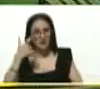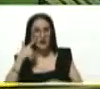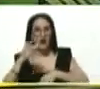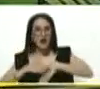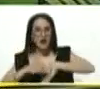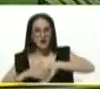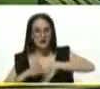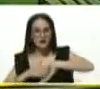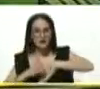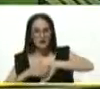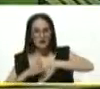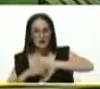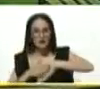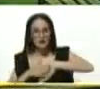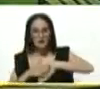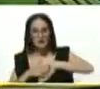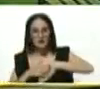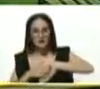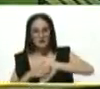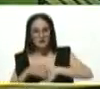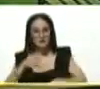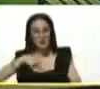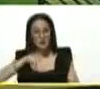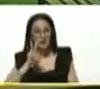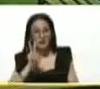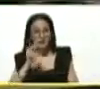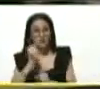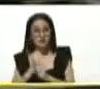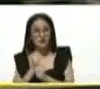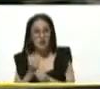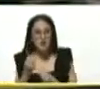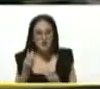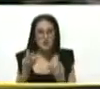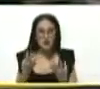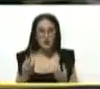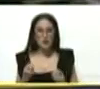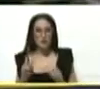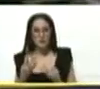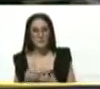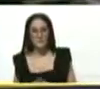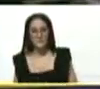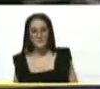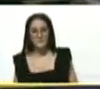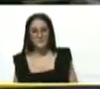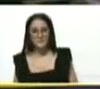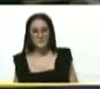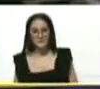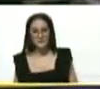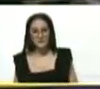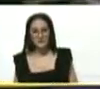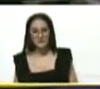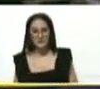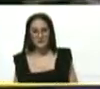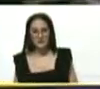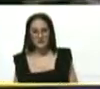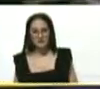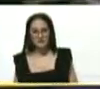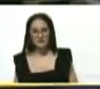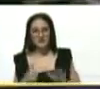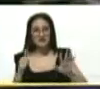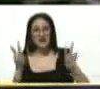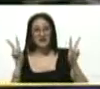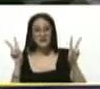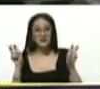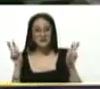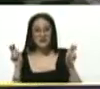Estamos entonces nosotros viendo el trabajo, los numeritos que se dan en los 6 temas que